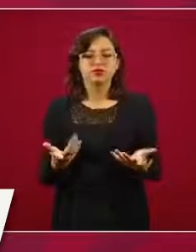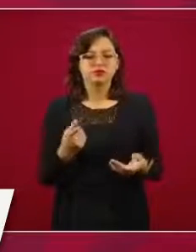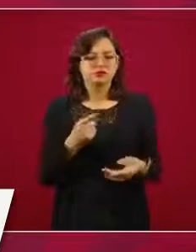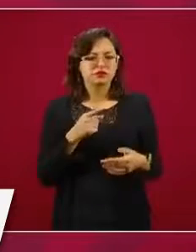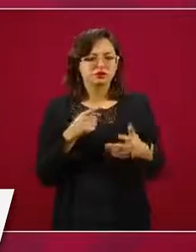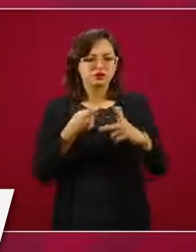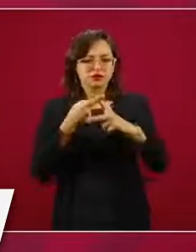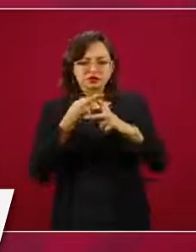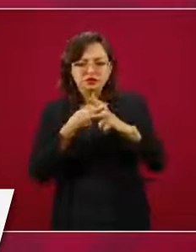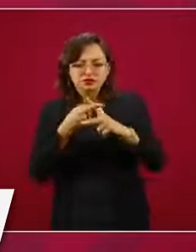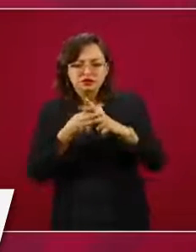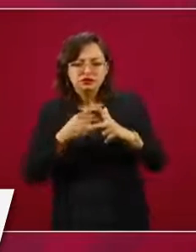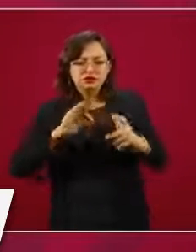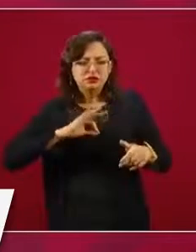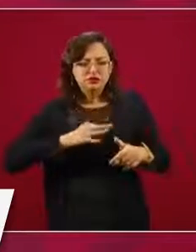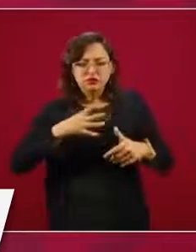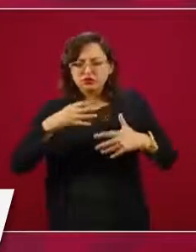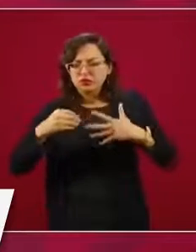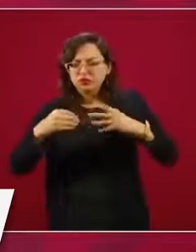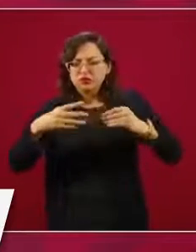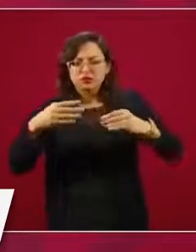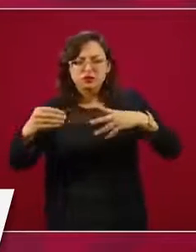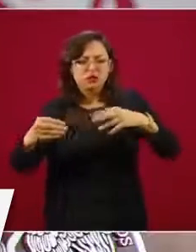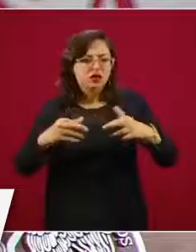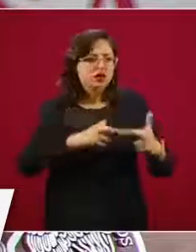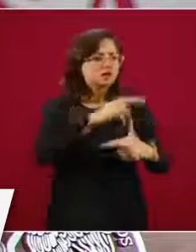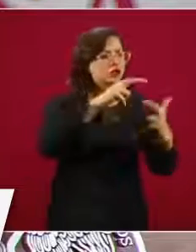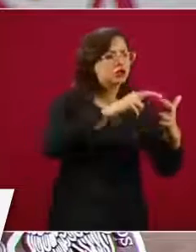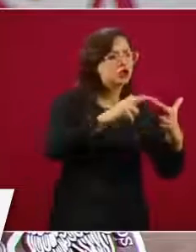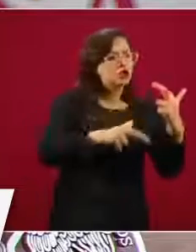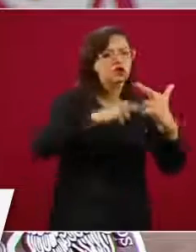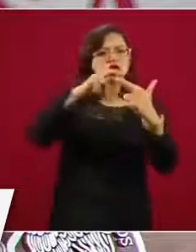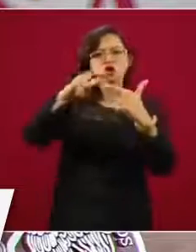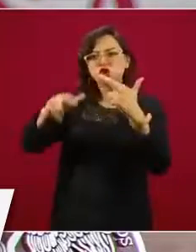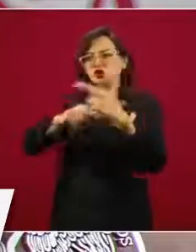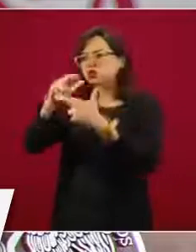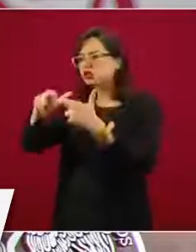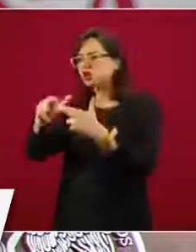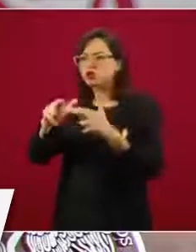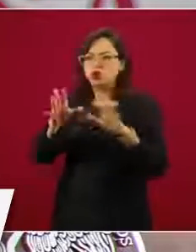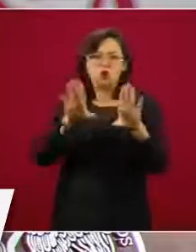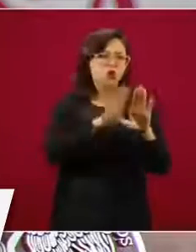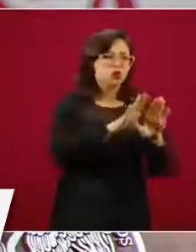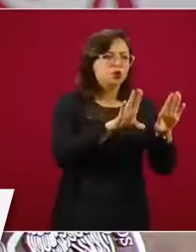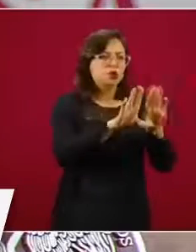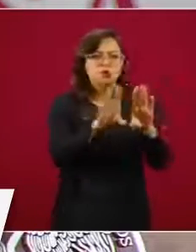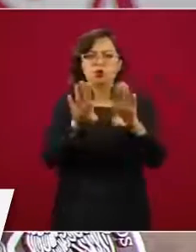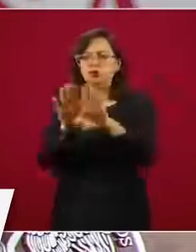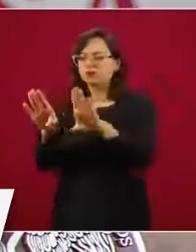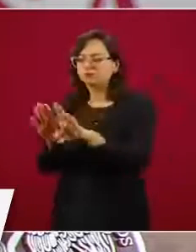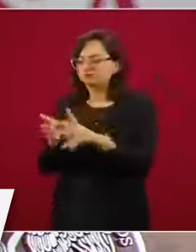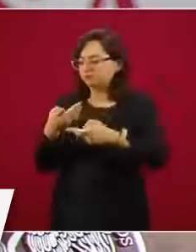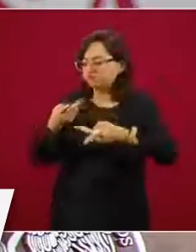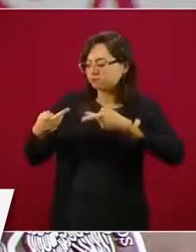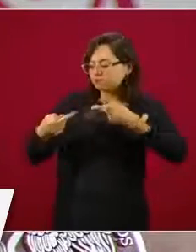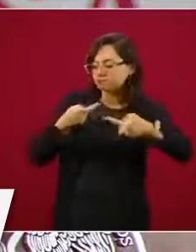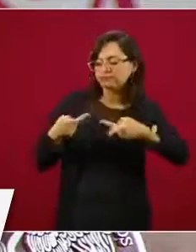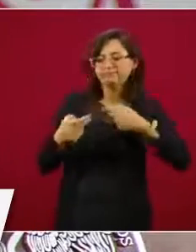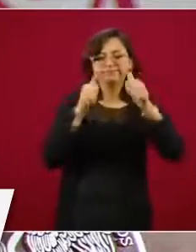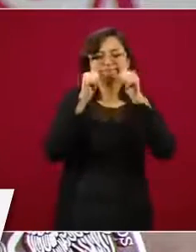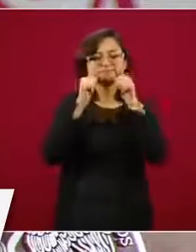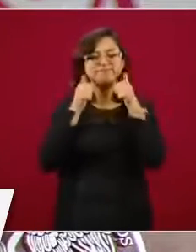comportando en las distintas regiones la pandemia y así poder actuar.